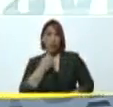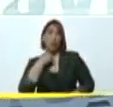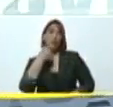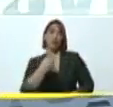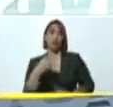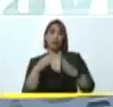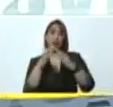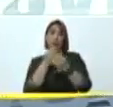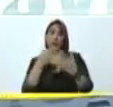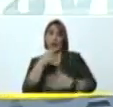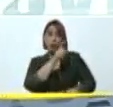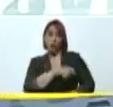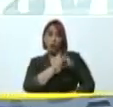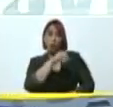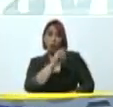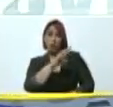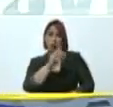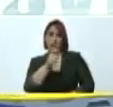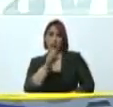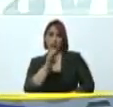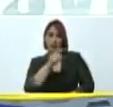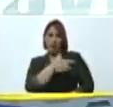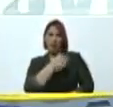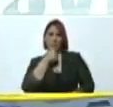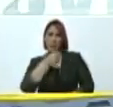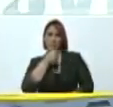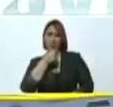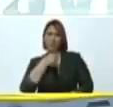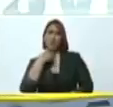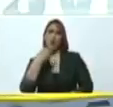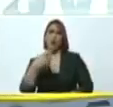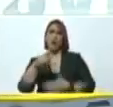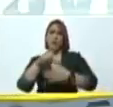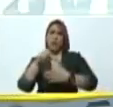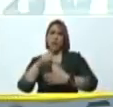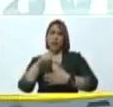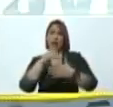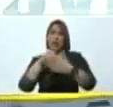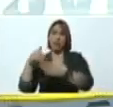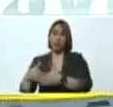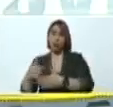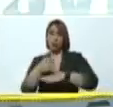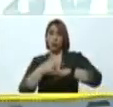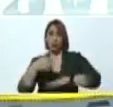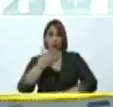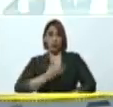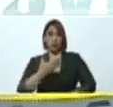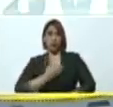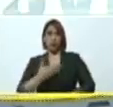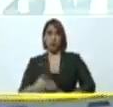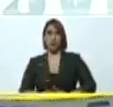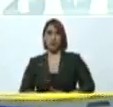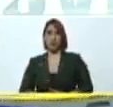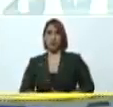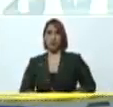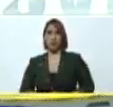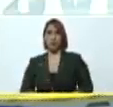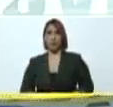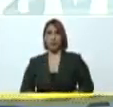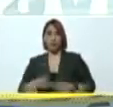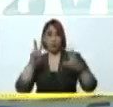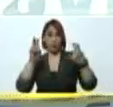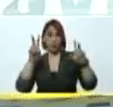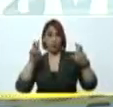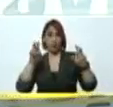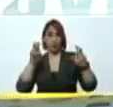de la Casa Blanca, Jorge Agobian, corresponsal de la Voz de América, las elecciones de gobernadores y alcaldes, comillas,